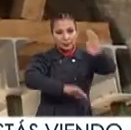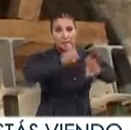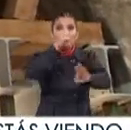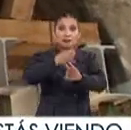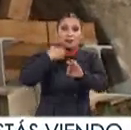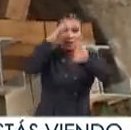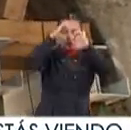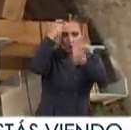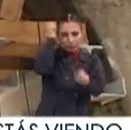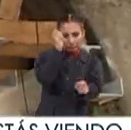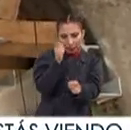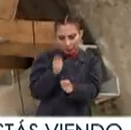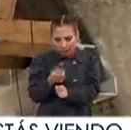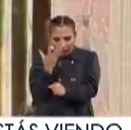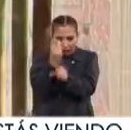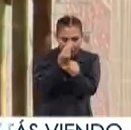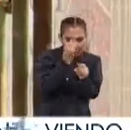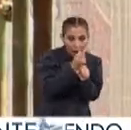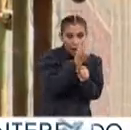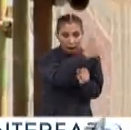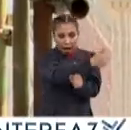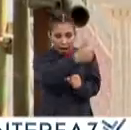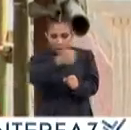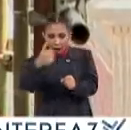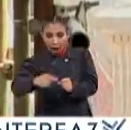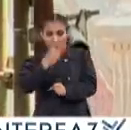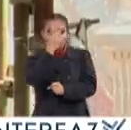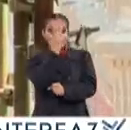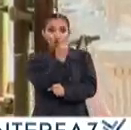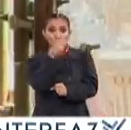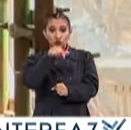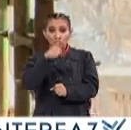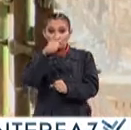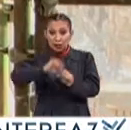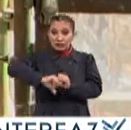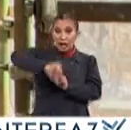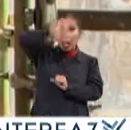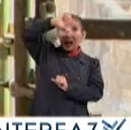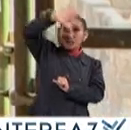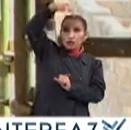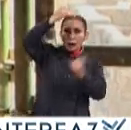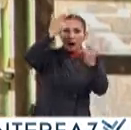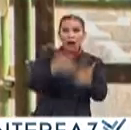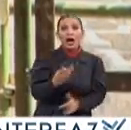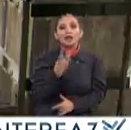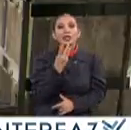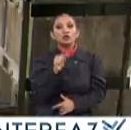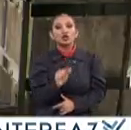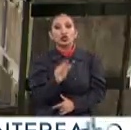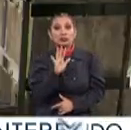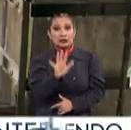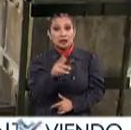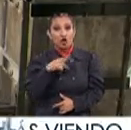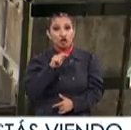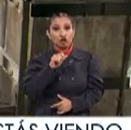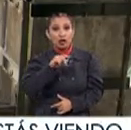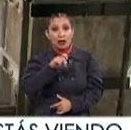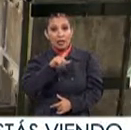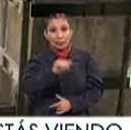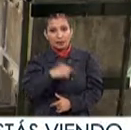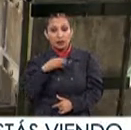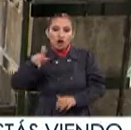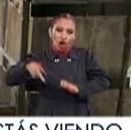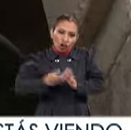estas tres esculturas Cada una de las cuales Mide 2.6 metros de alto Y pesa 3.5 toneladas Y